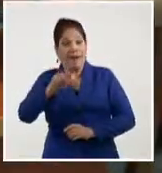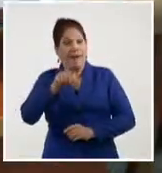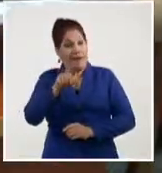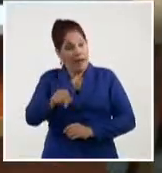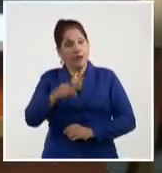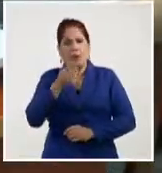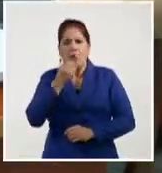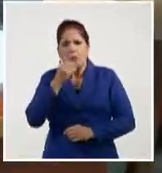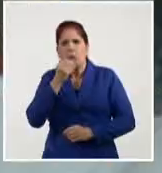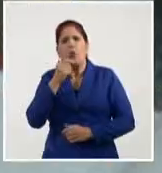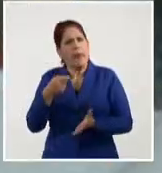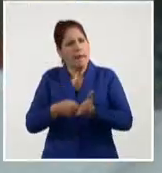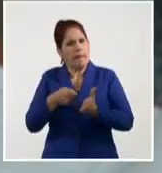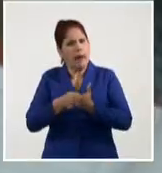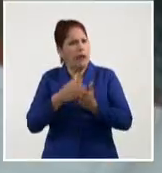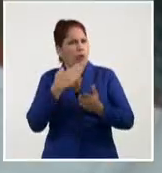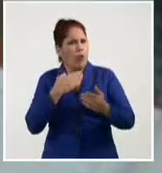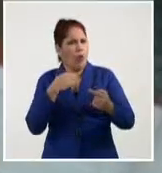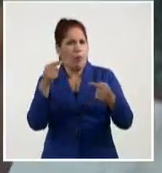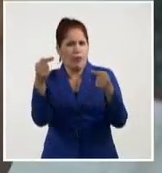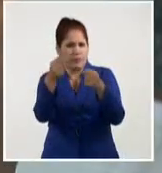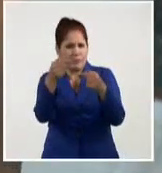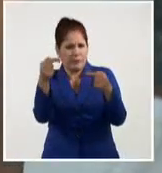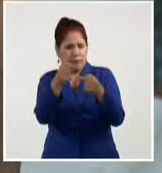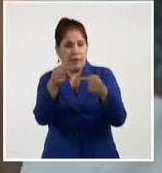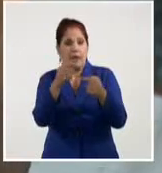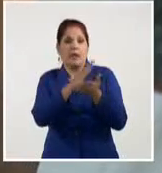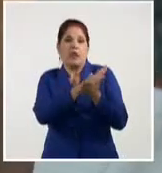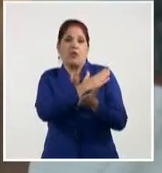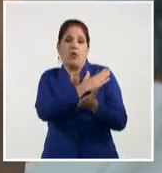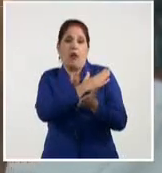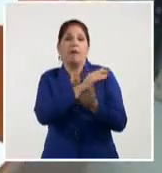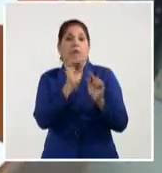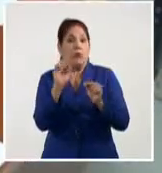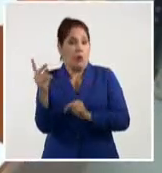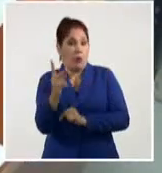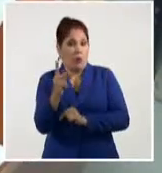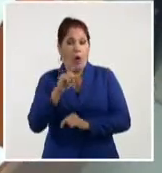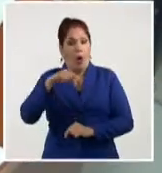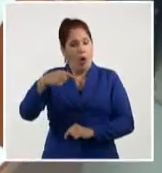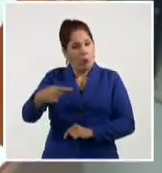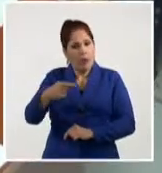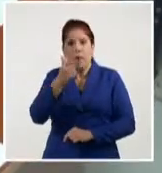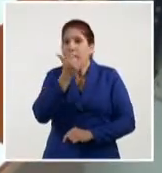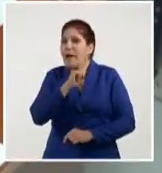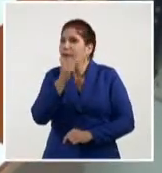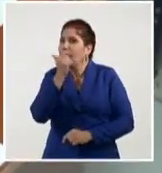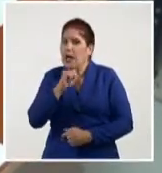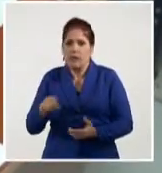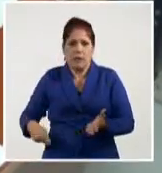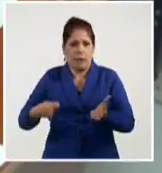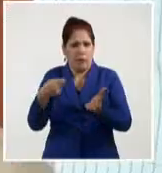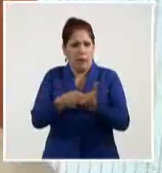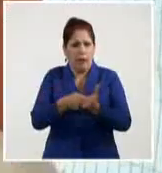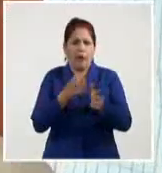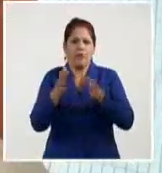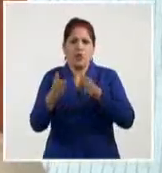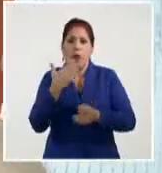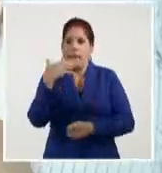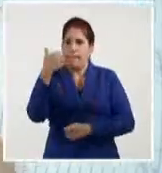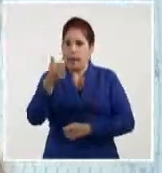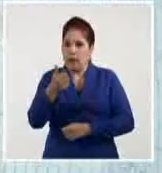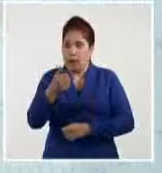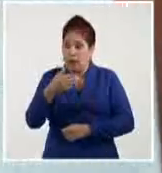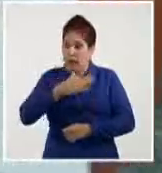de pagar el servicio a través de la plataforma EnZona, lo que en su opinión les resulta más dinámico y funcional. Nos es muy favorable